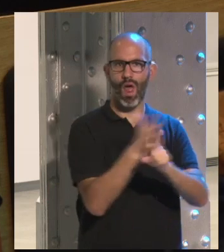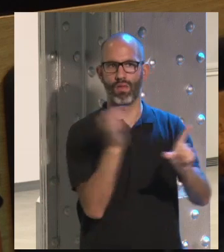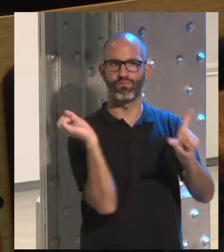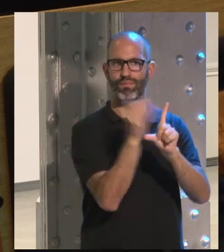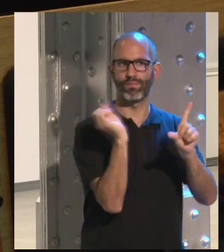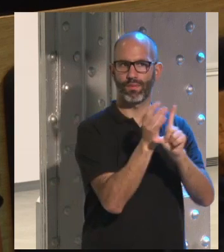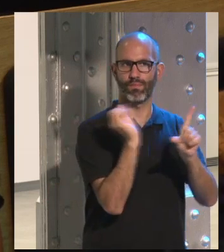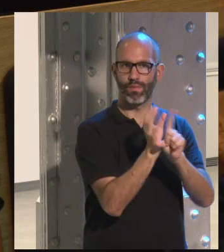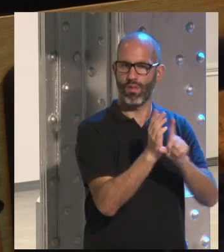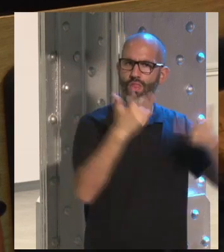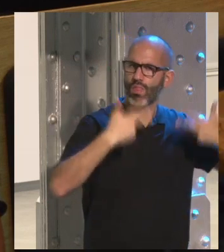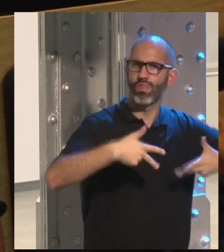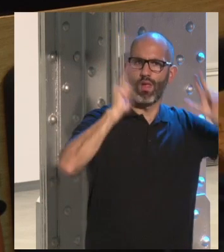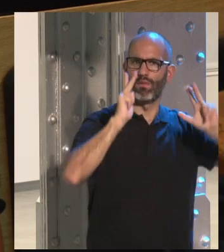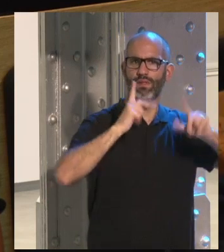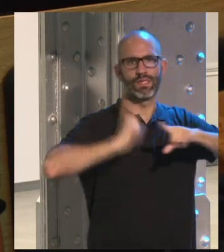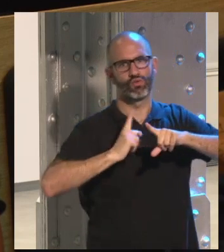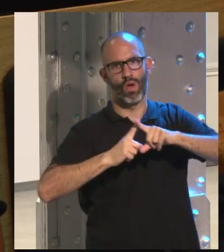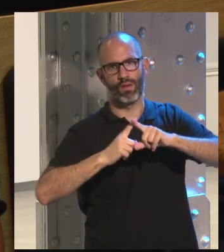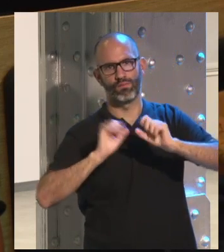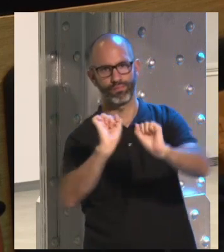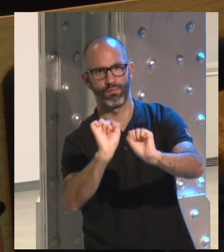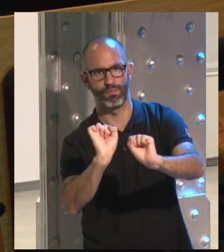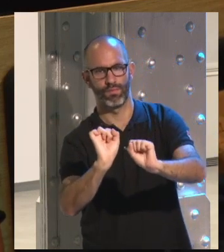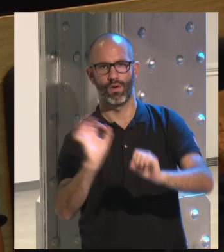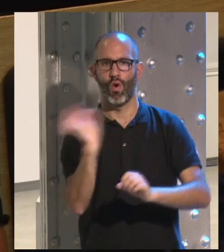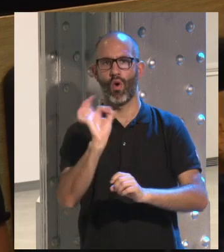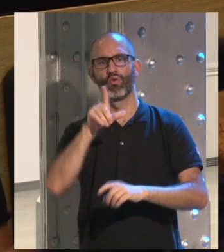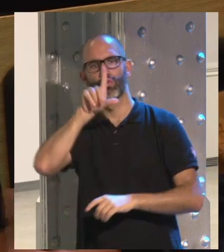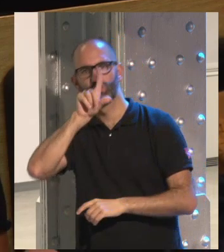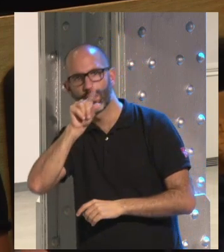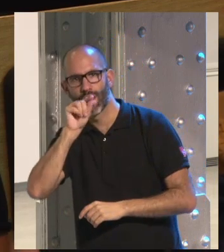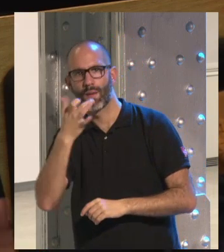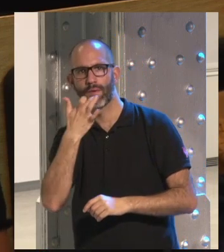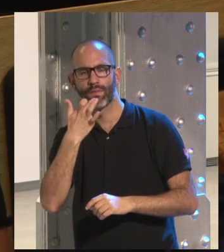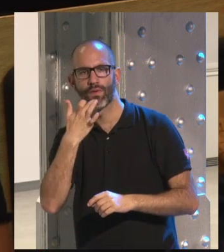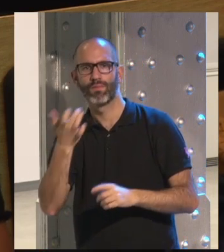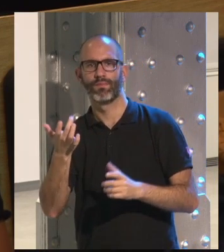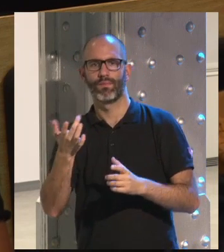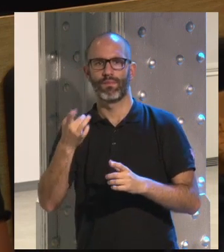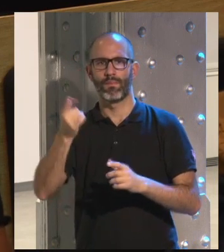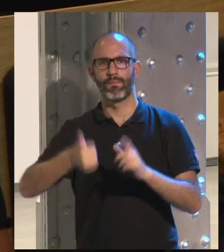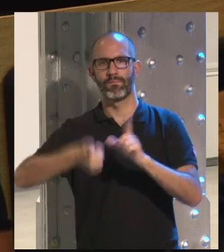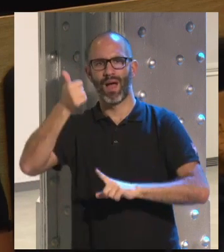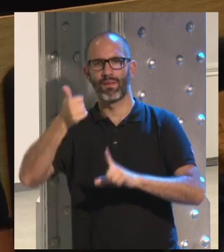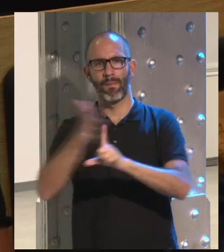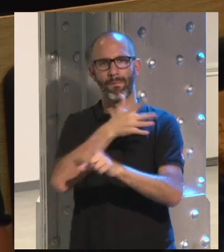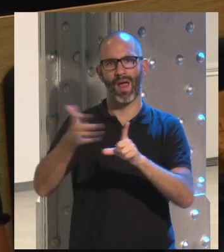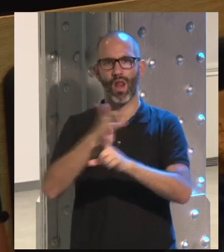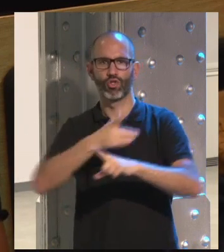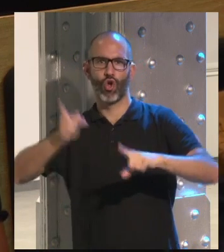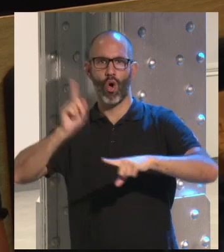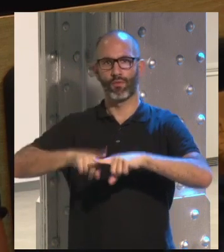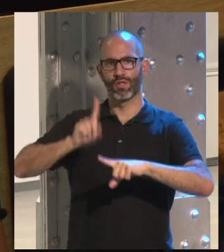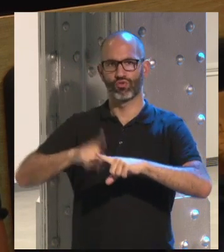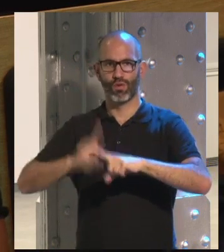sexuales sí y Twitter en cambio no tiene la misma política de privacidad y si es más tanto contenidos violentos como sexuales